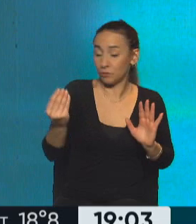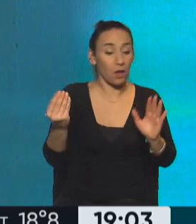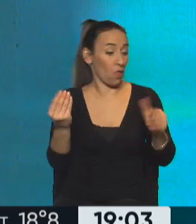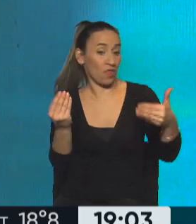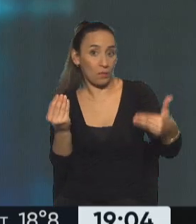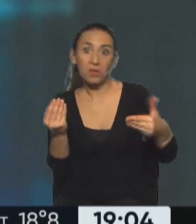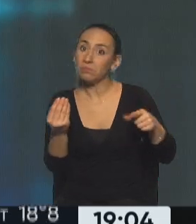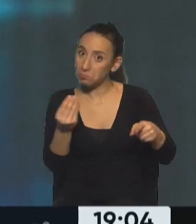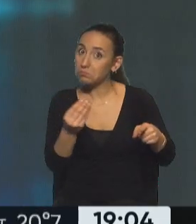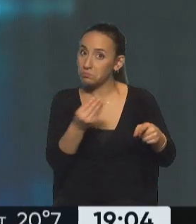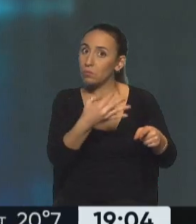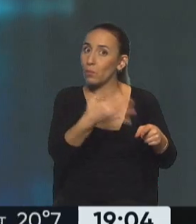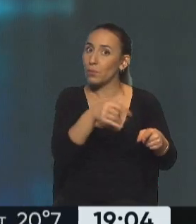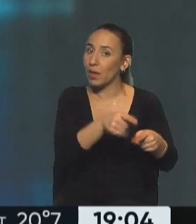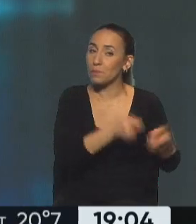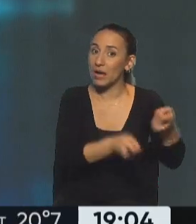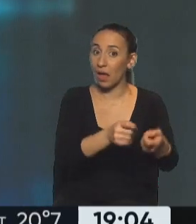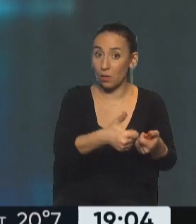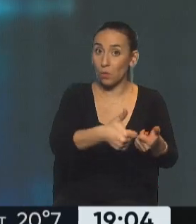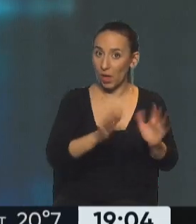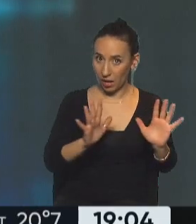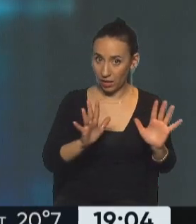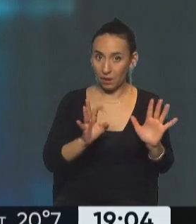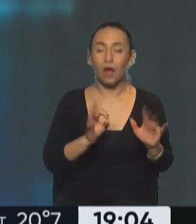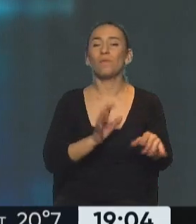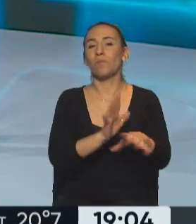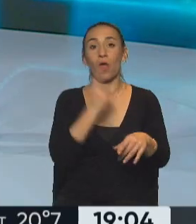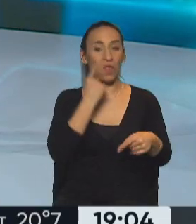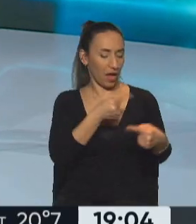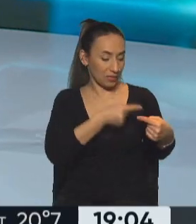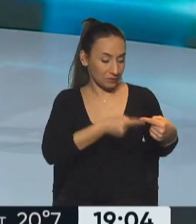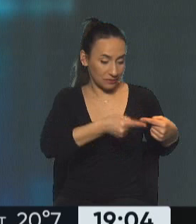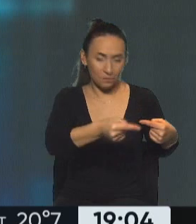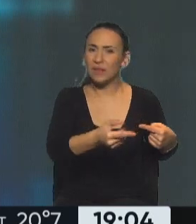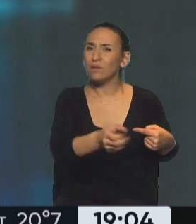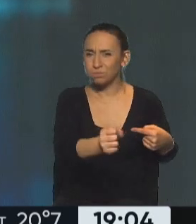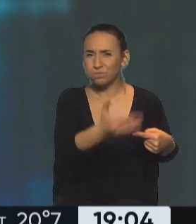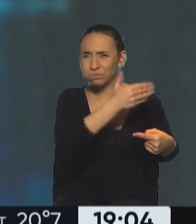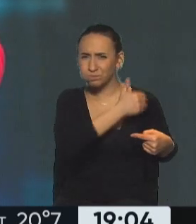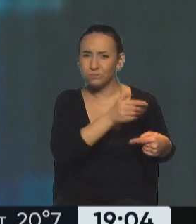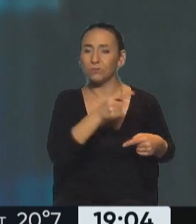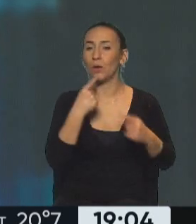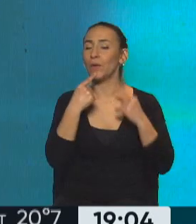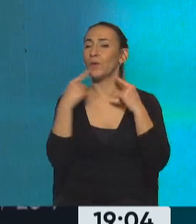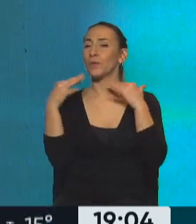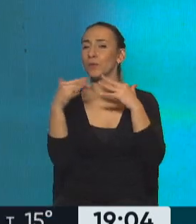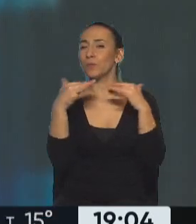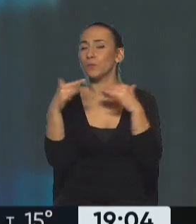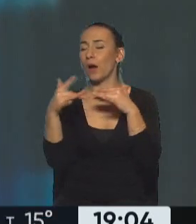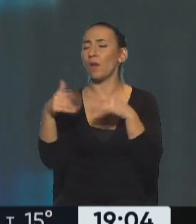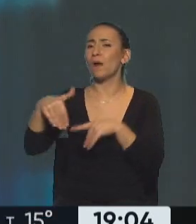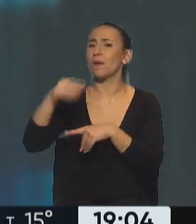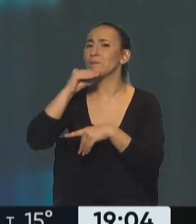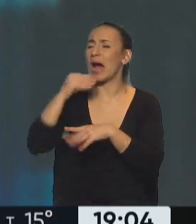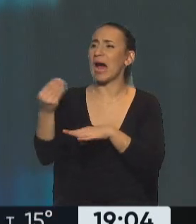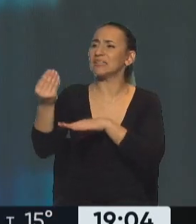Esto es algo que sabemos que es día a día. Sí, es una seguidilla de día, ¿no? Porque recordemos que ya habíamos hablado que con el rumor, ya decía, los mercados reaccionaron